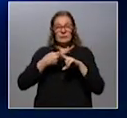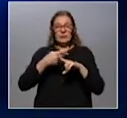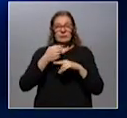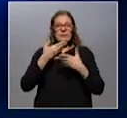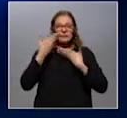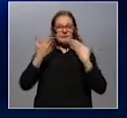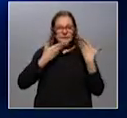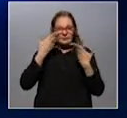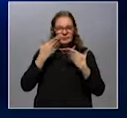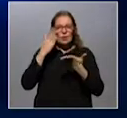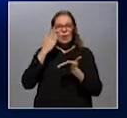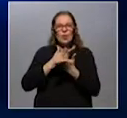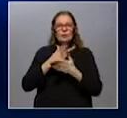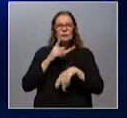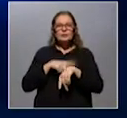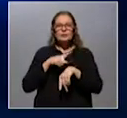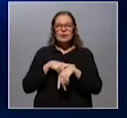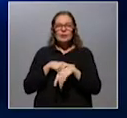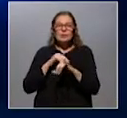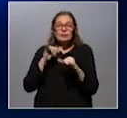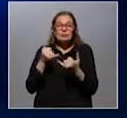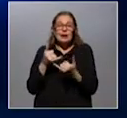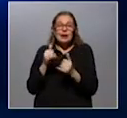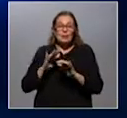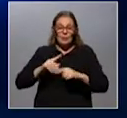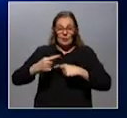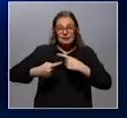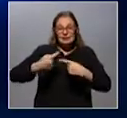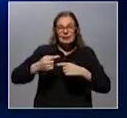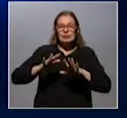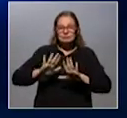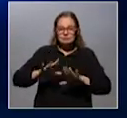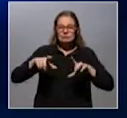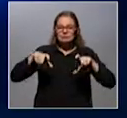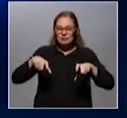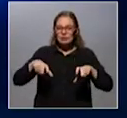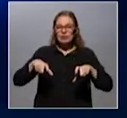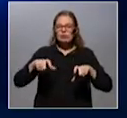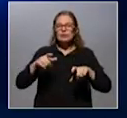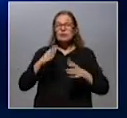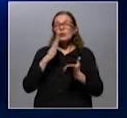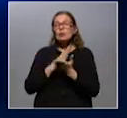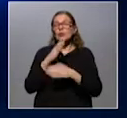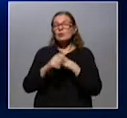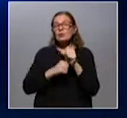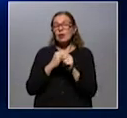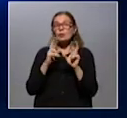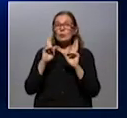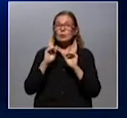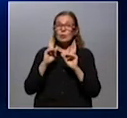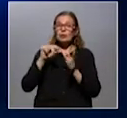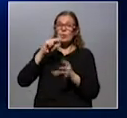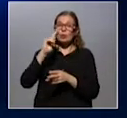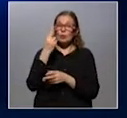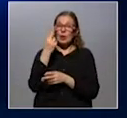recitales Que en los últimos tiempos Han sido los que han mantenido Si se quiere el estadio Centenario Y en los últimos años Por suerte para nuestro